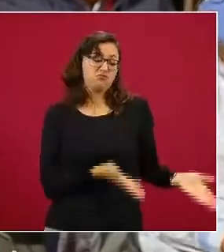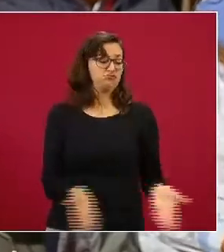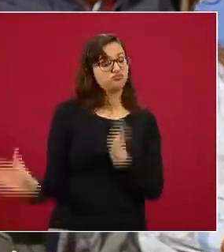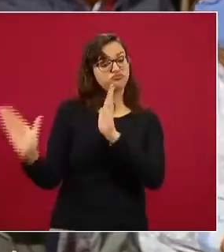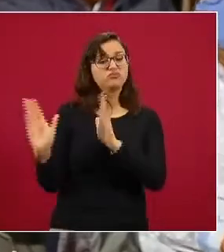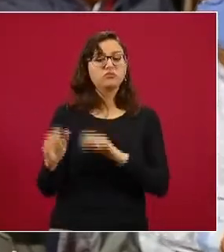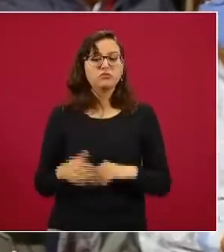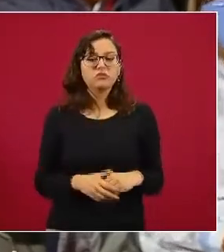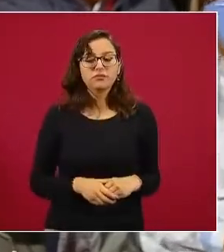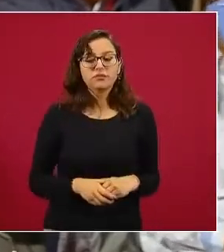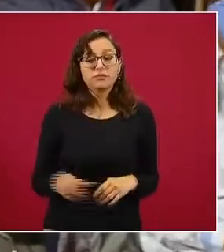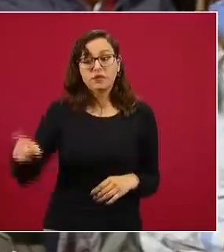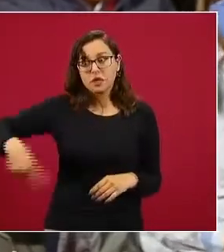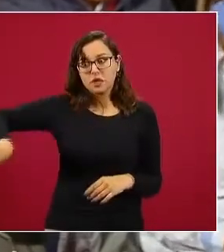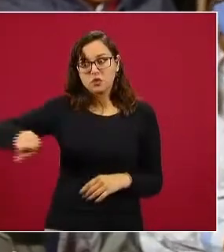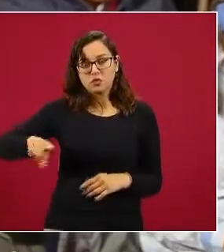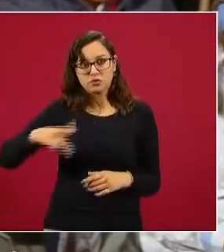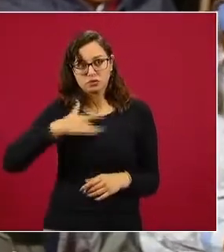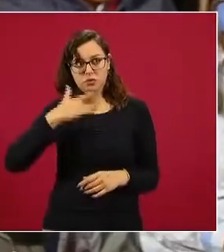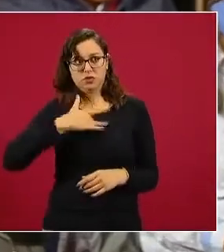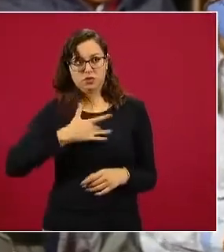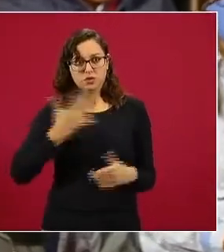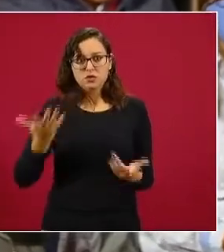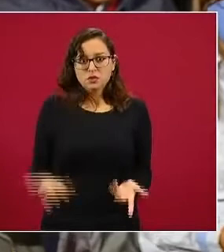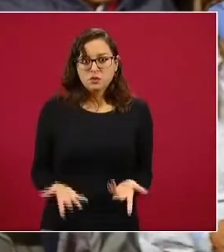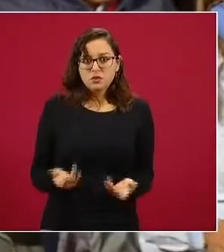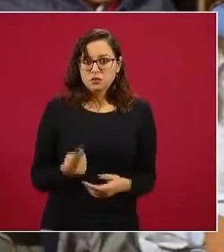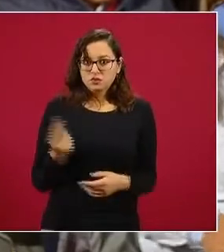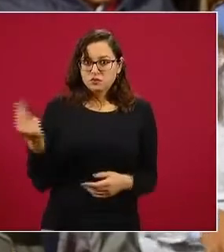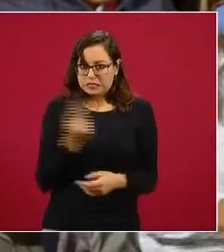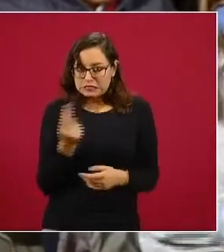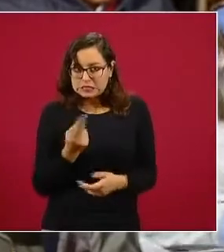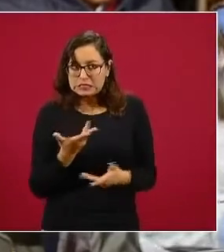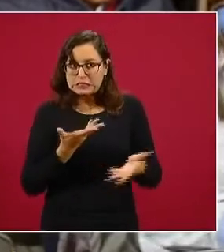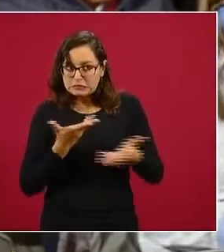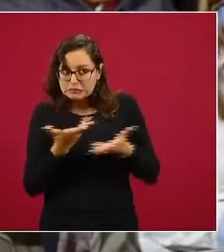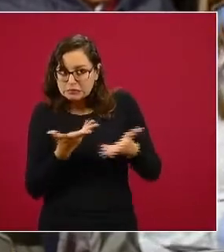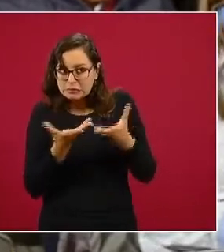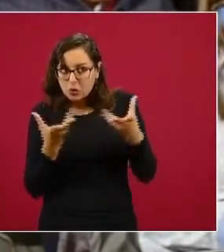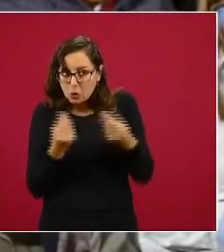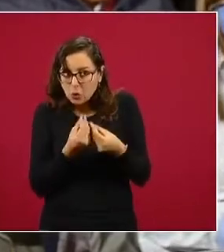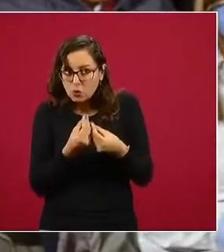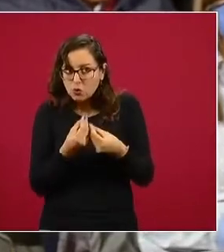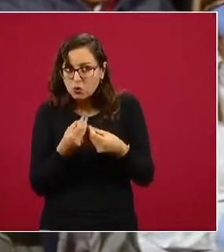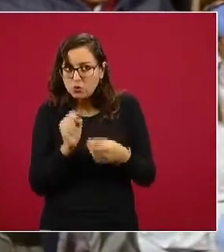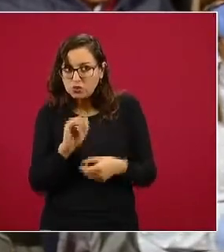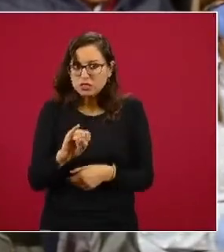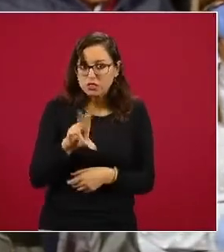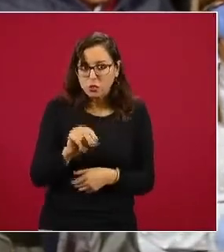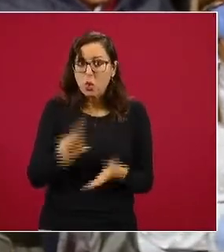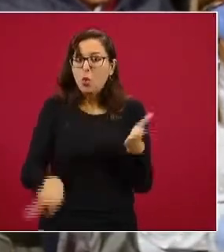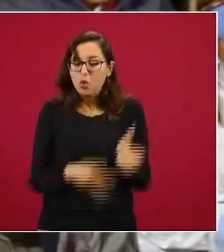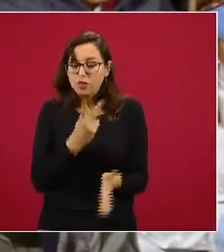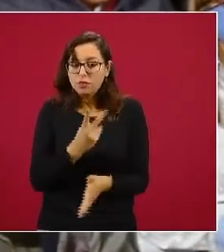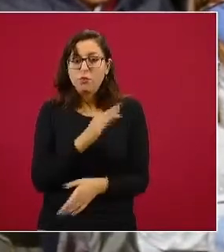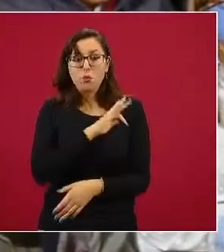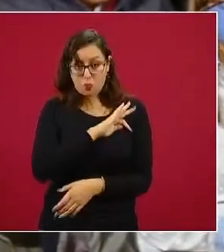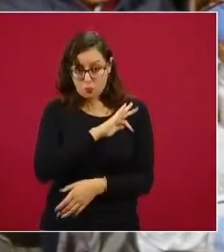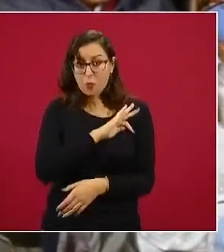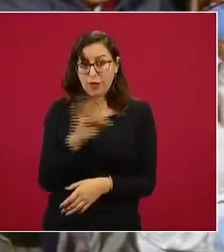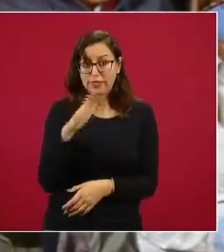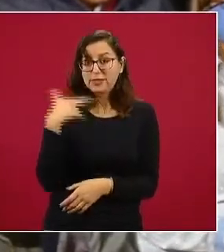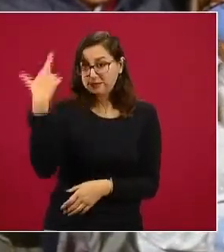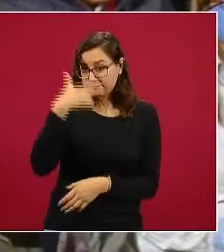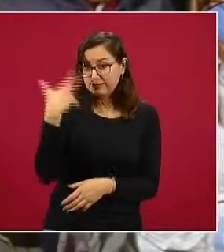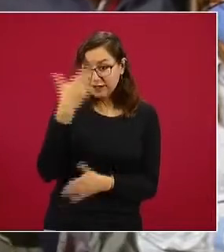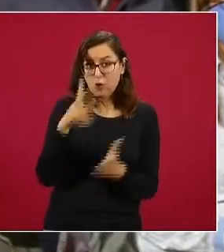ellos lo que piden también es rectificar la decisión que tiene la federación en torno a ese tema. ¿Sí podrá haber rectificación en torno